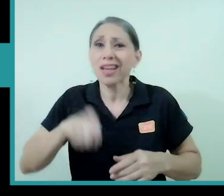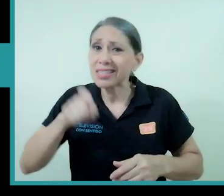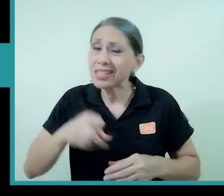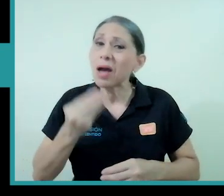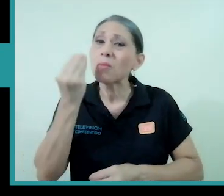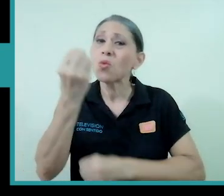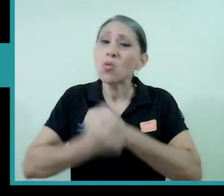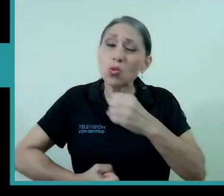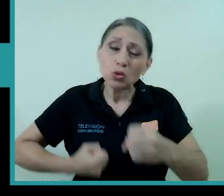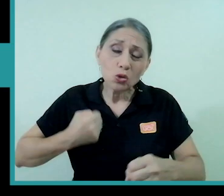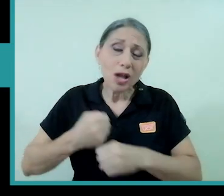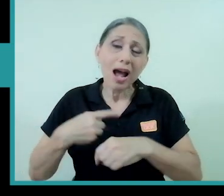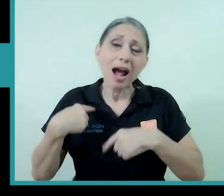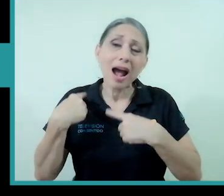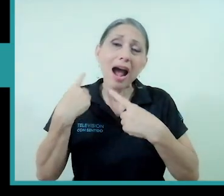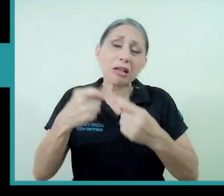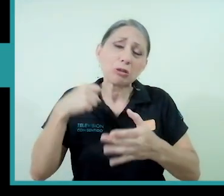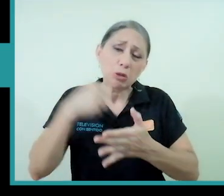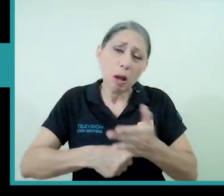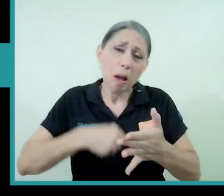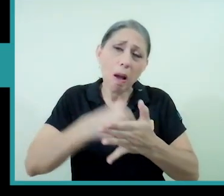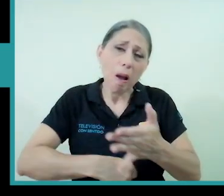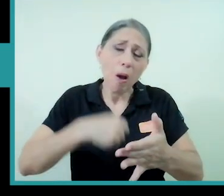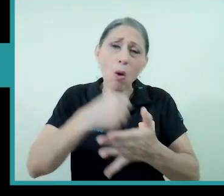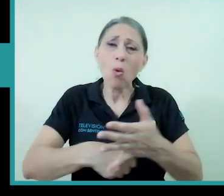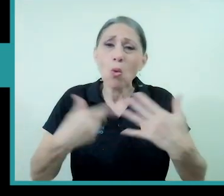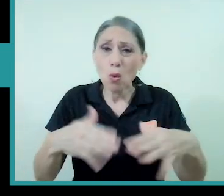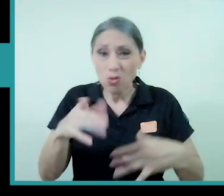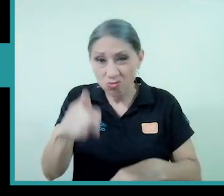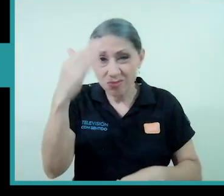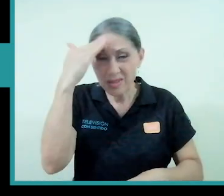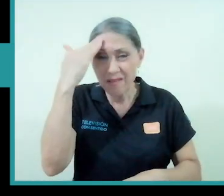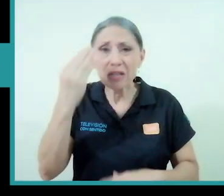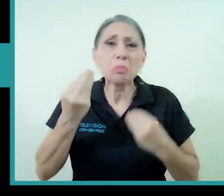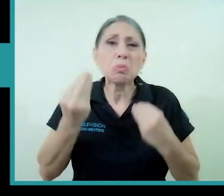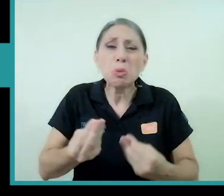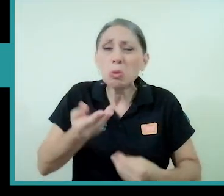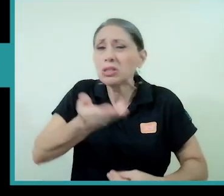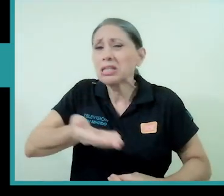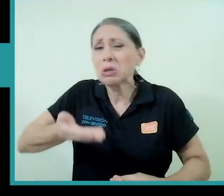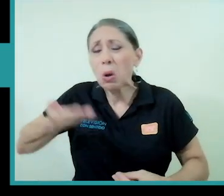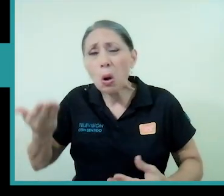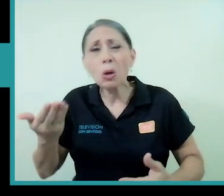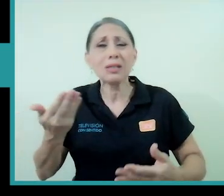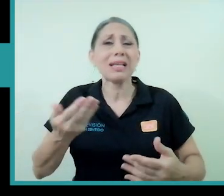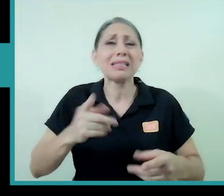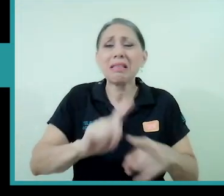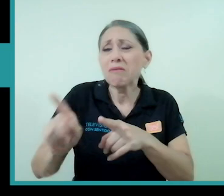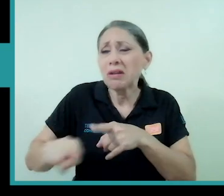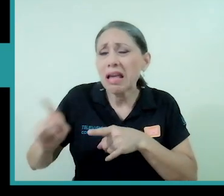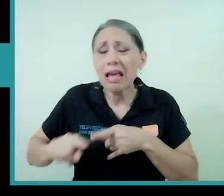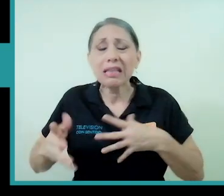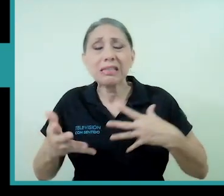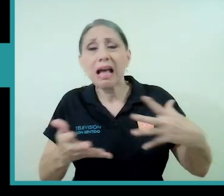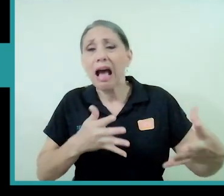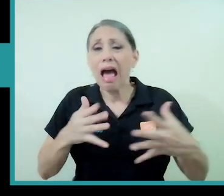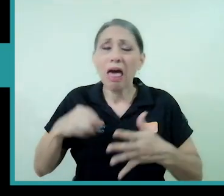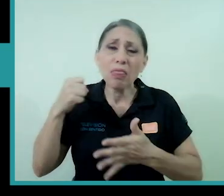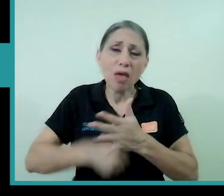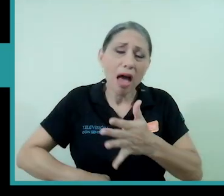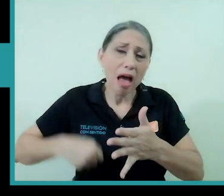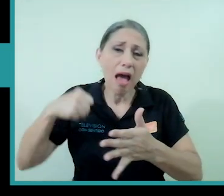en activismo cuántas idas y venidas y cuántos avances y cuántos retrocesos hay para ir